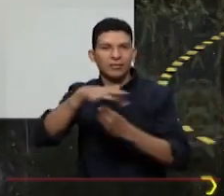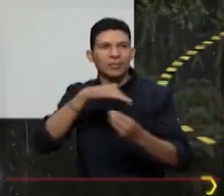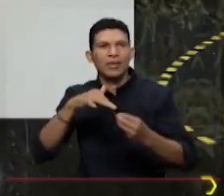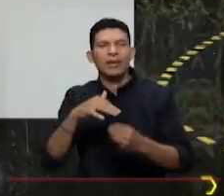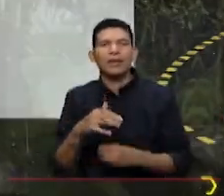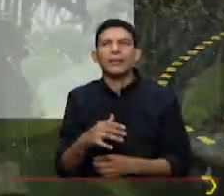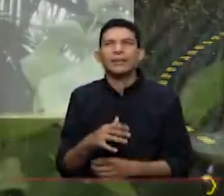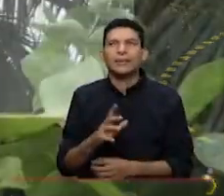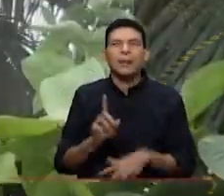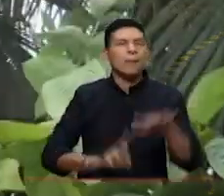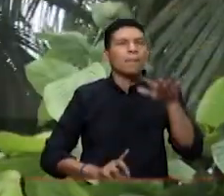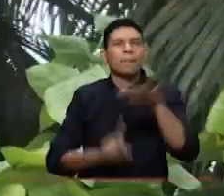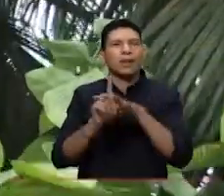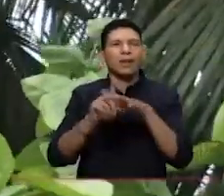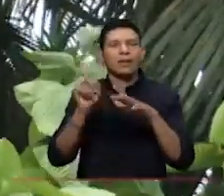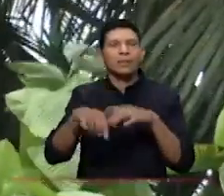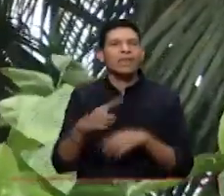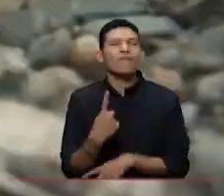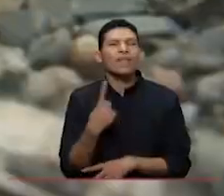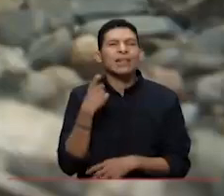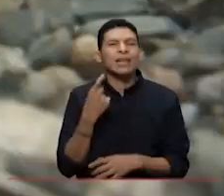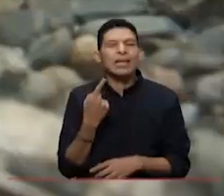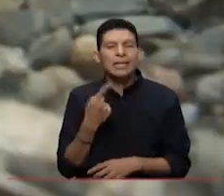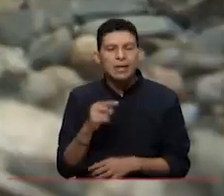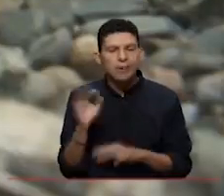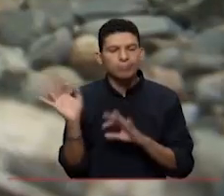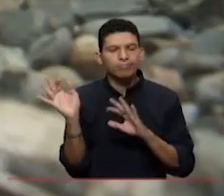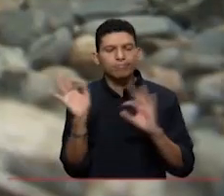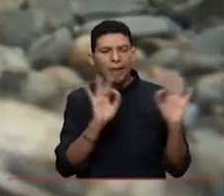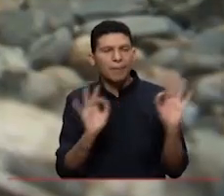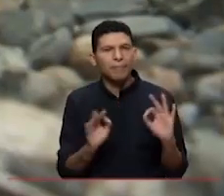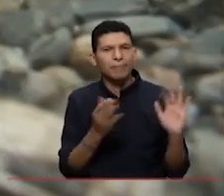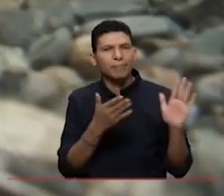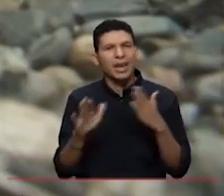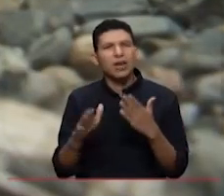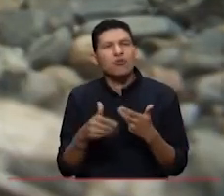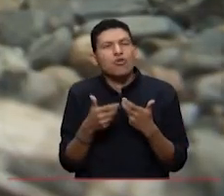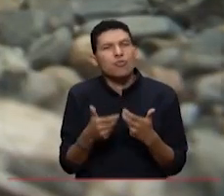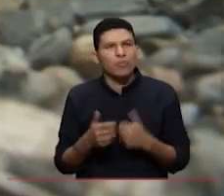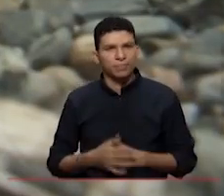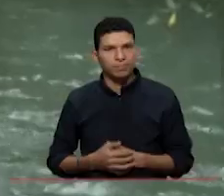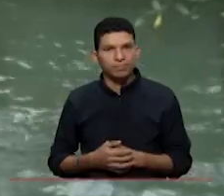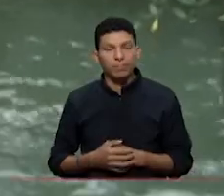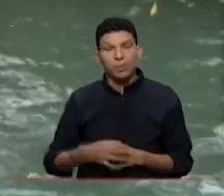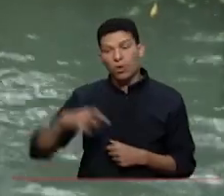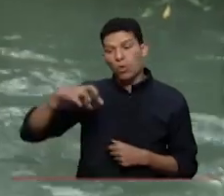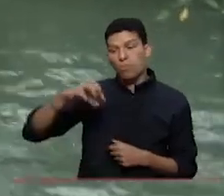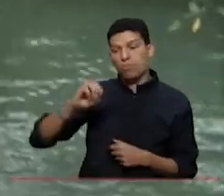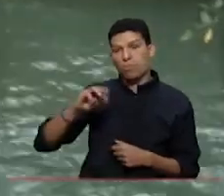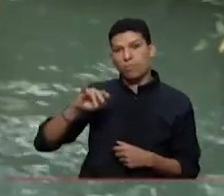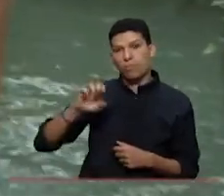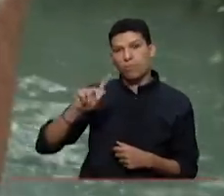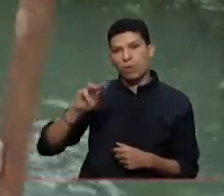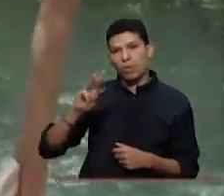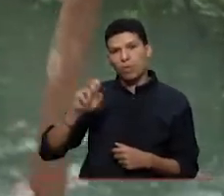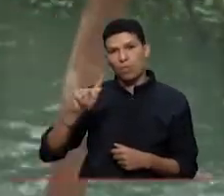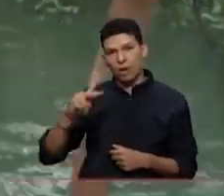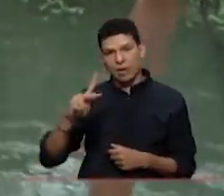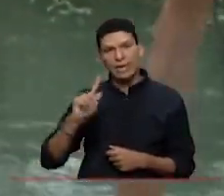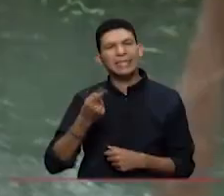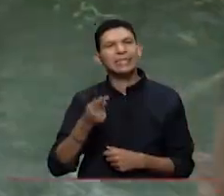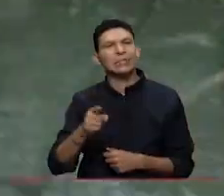se crearon para ser planificadas, pero no faltaba cómo se planifica. Entonces, los Pomiwak son precisamente eso.